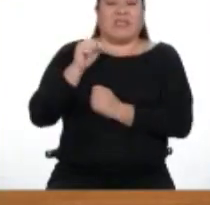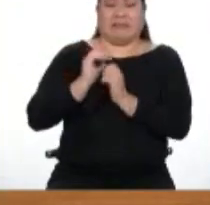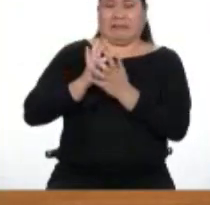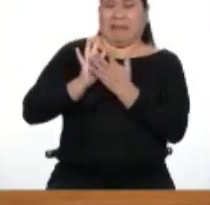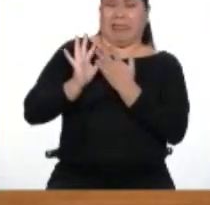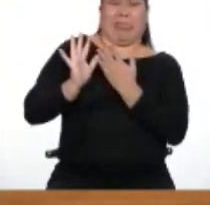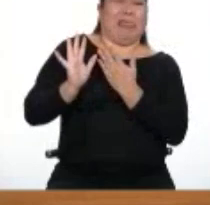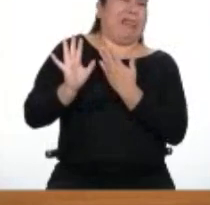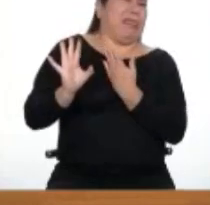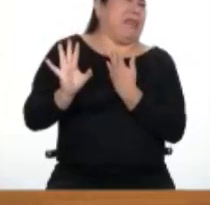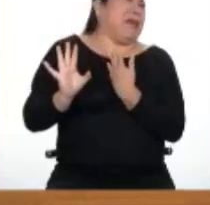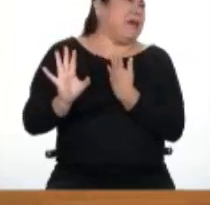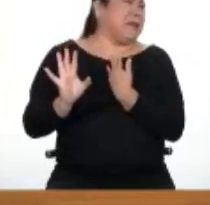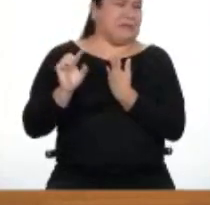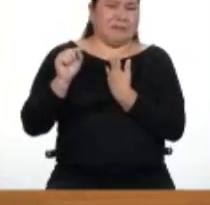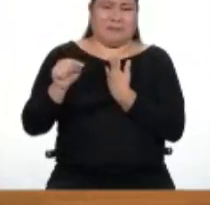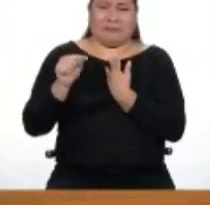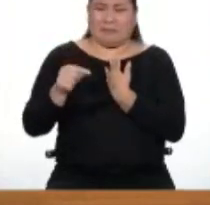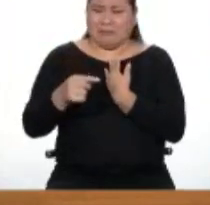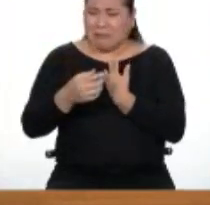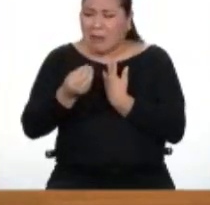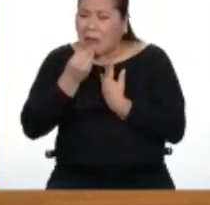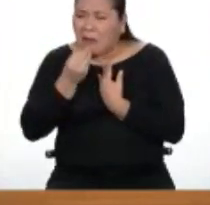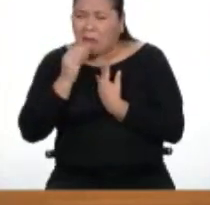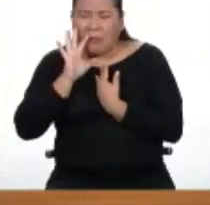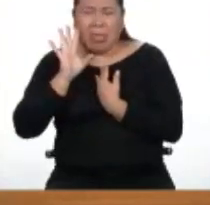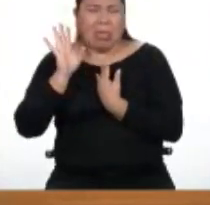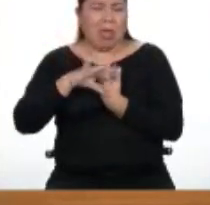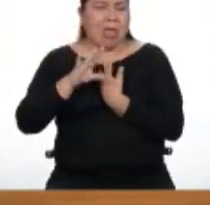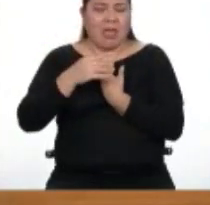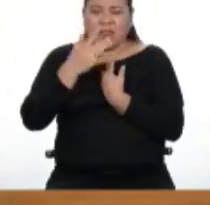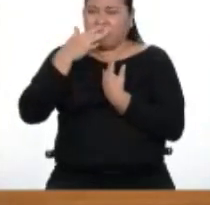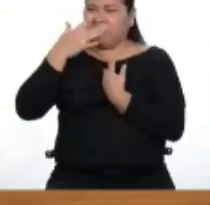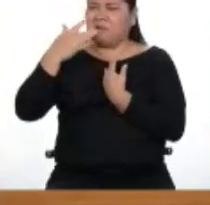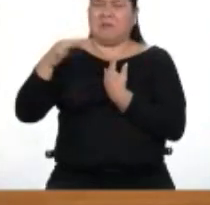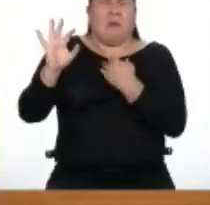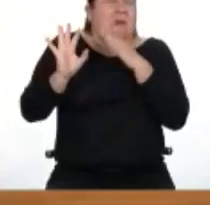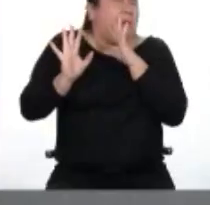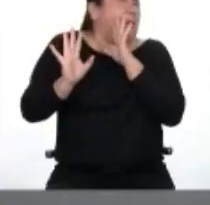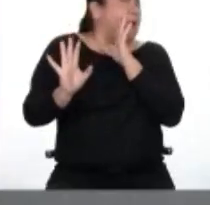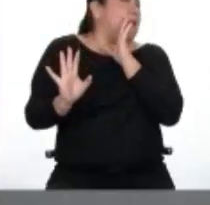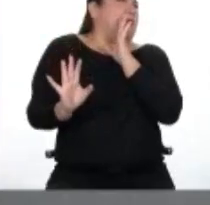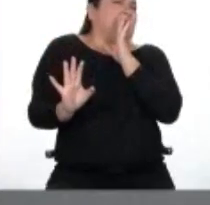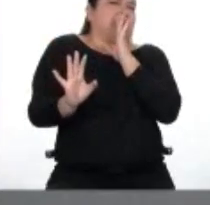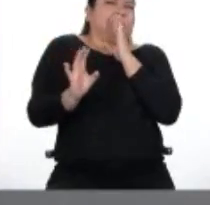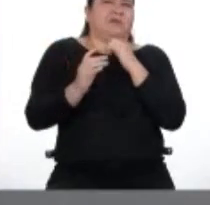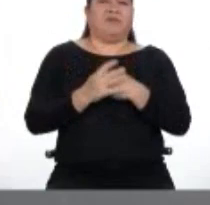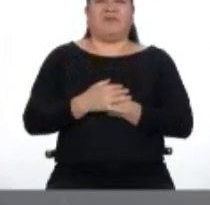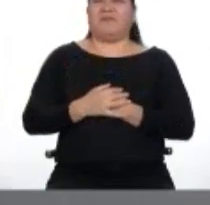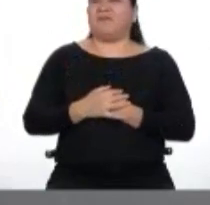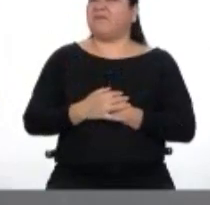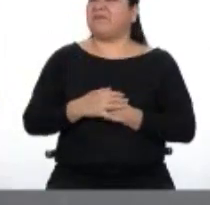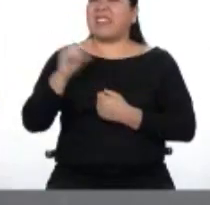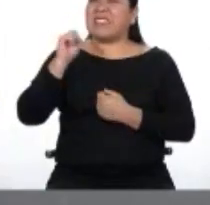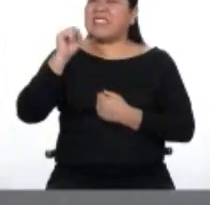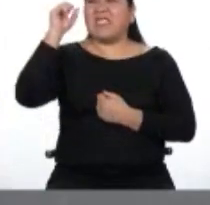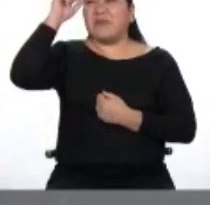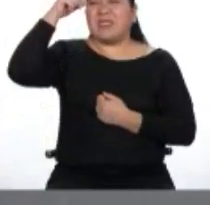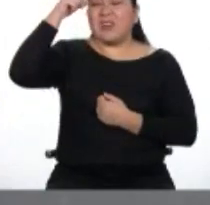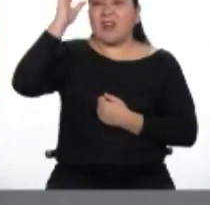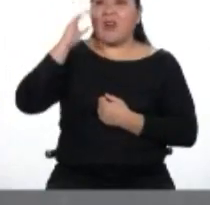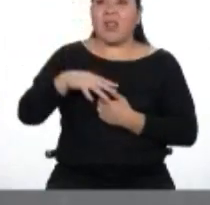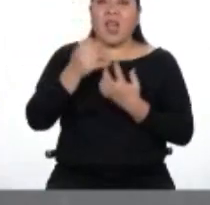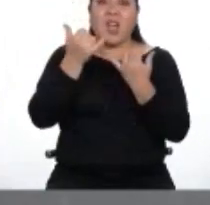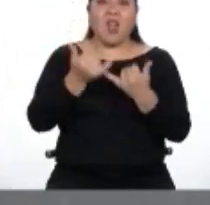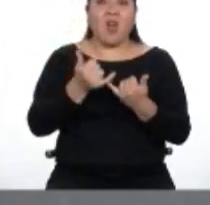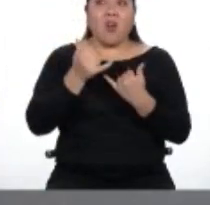rechazo ante los alimentos en mal estado u olores dañinos para el organismo. ¡Uy! ¿Sabe qué? Me ha hecho recordar que